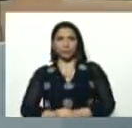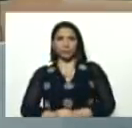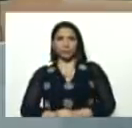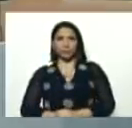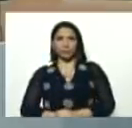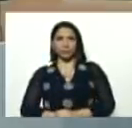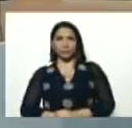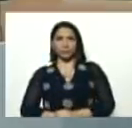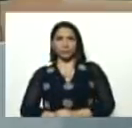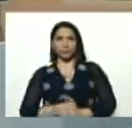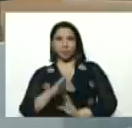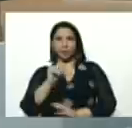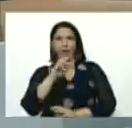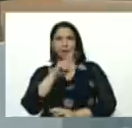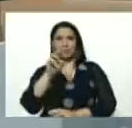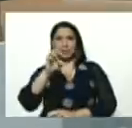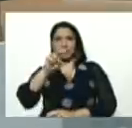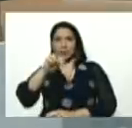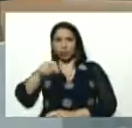Carreño, Escobar,